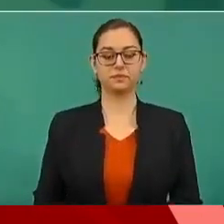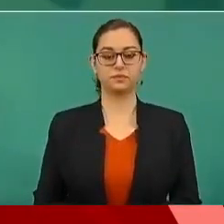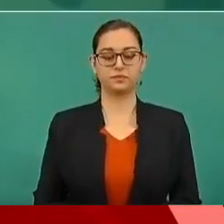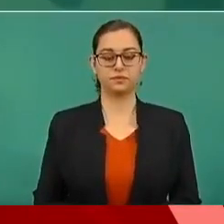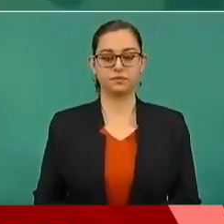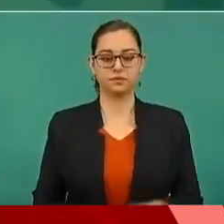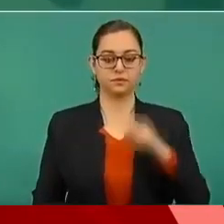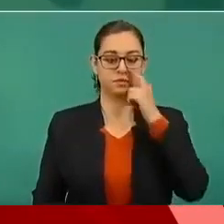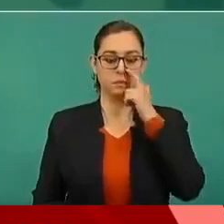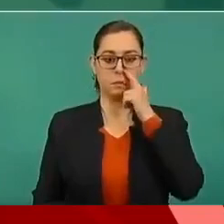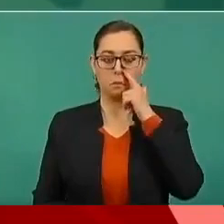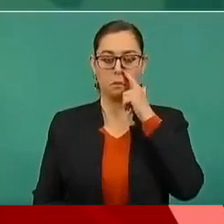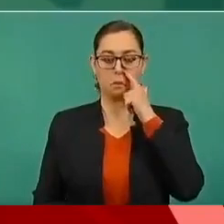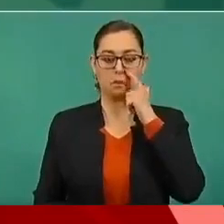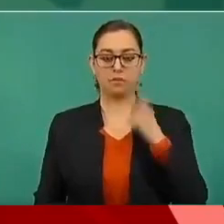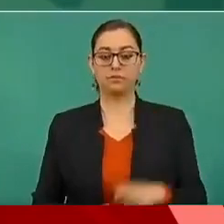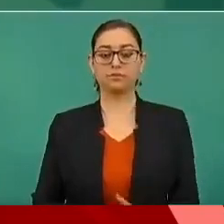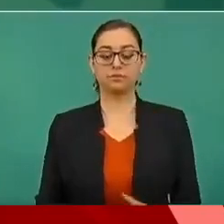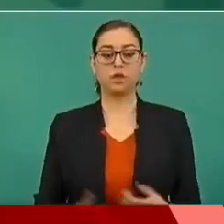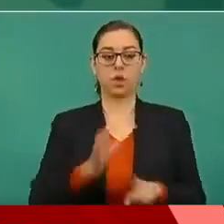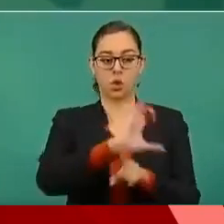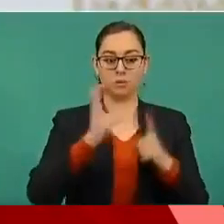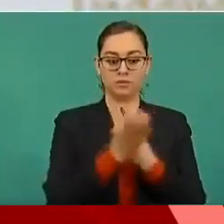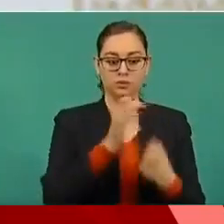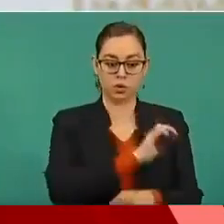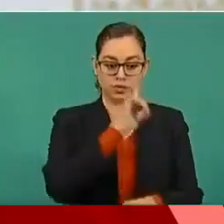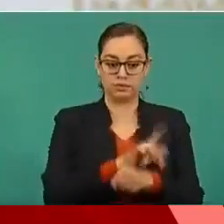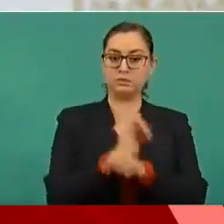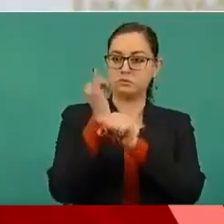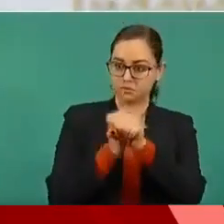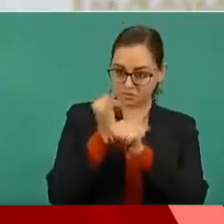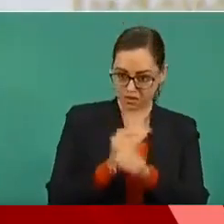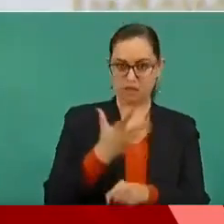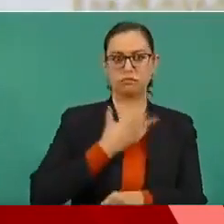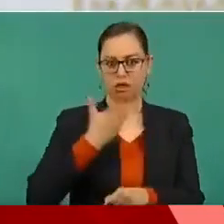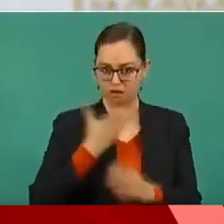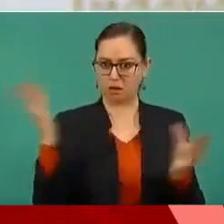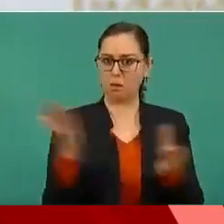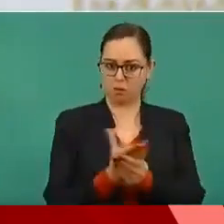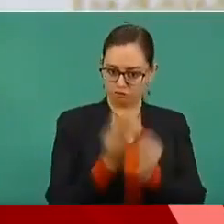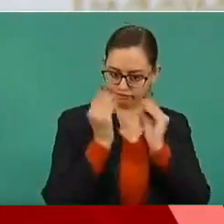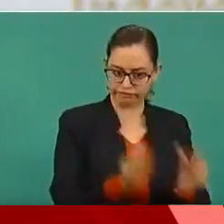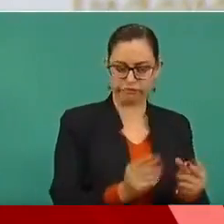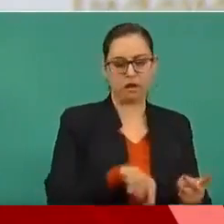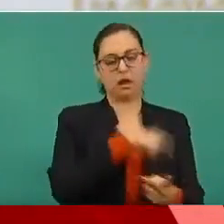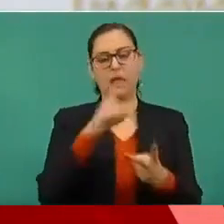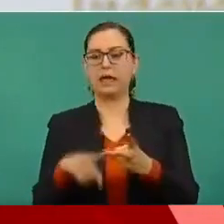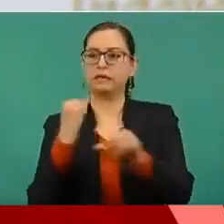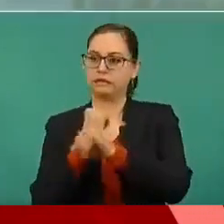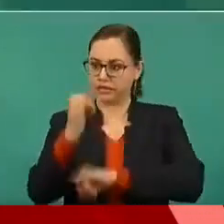comisión que está haciendo la investigación, la comisión de especialistas